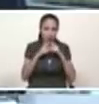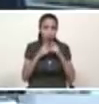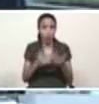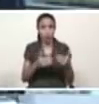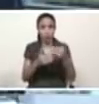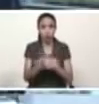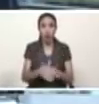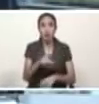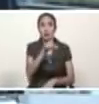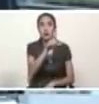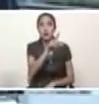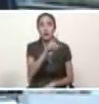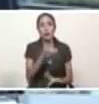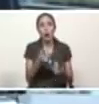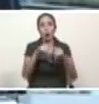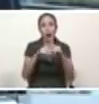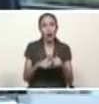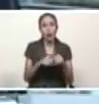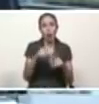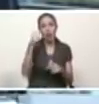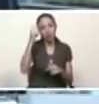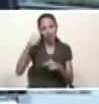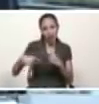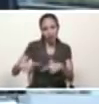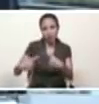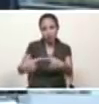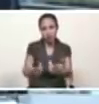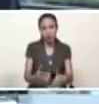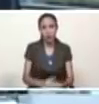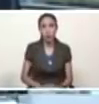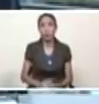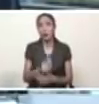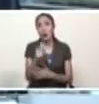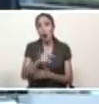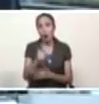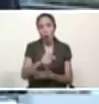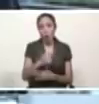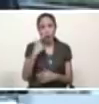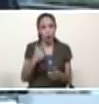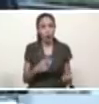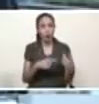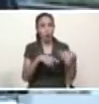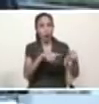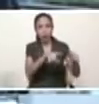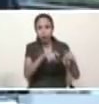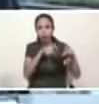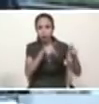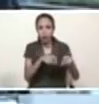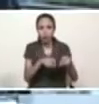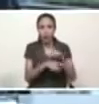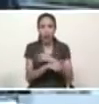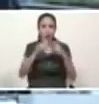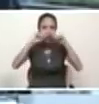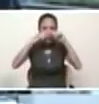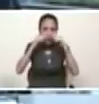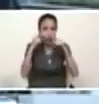110 días y hoy vamos a dar inicio a la cosecha de cebolla esa cebolla que usted ve en la calle esa